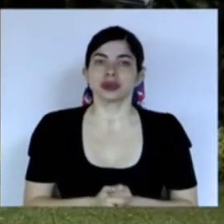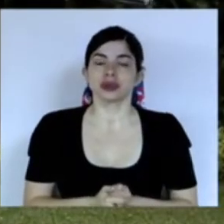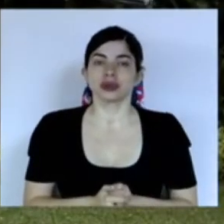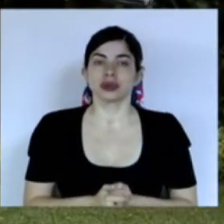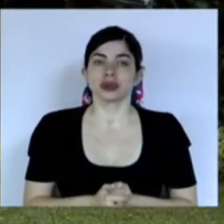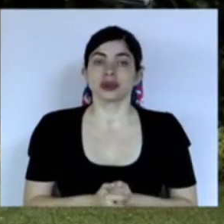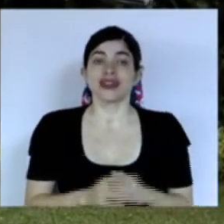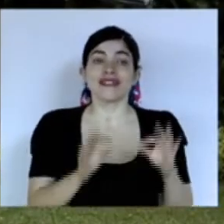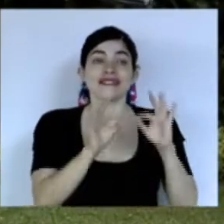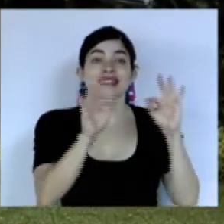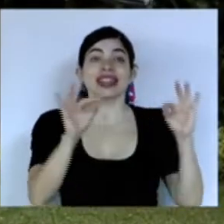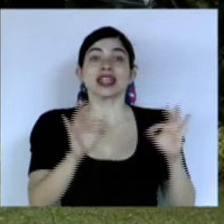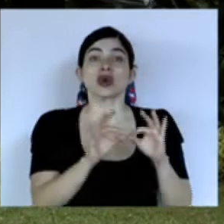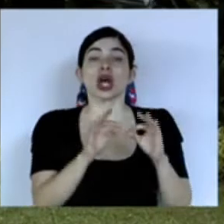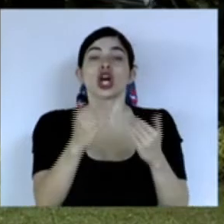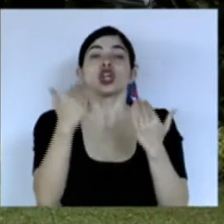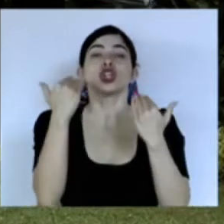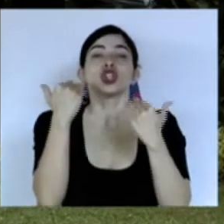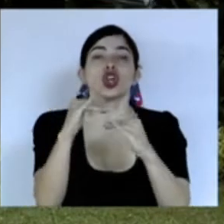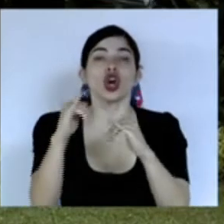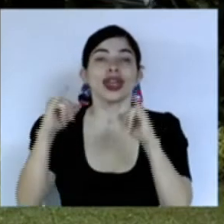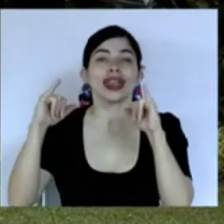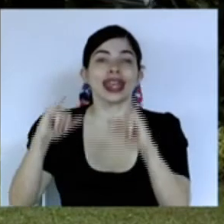la figura del toque de queda